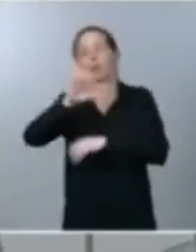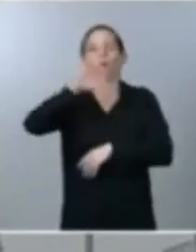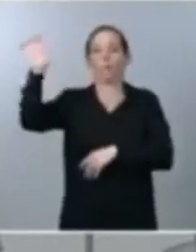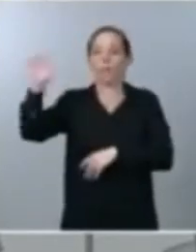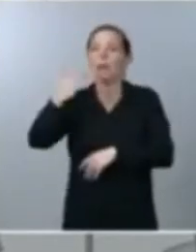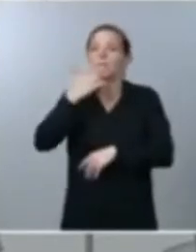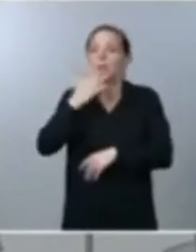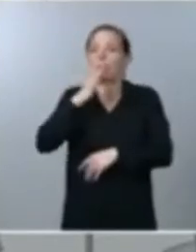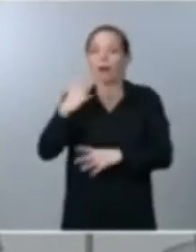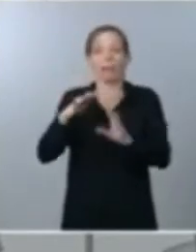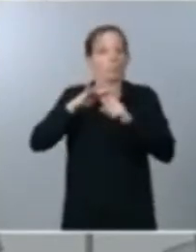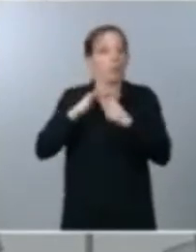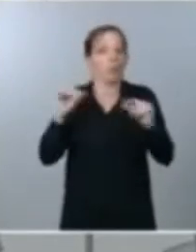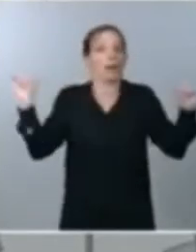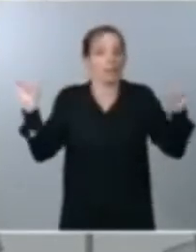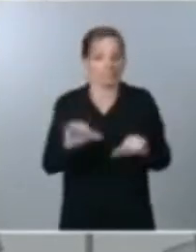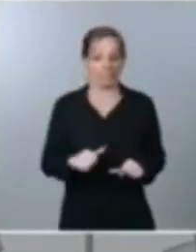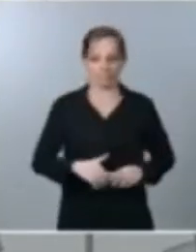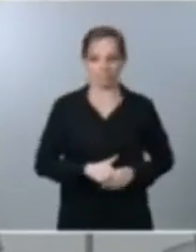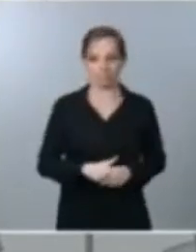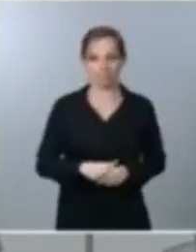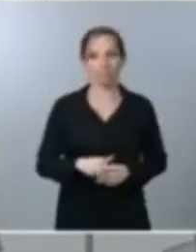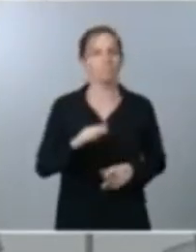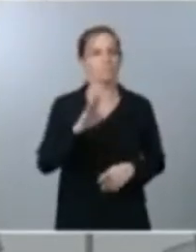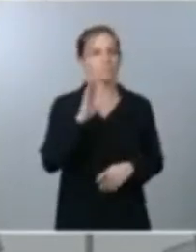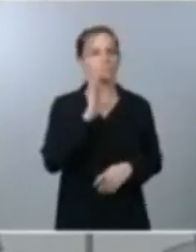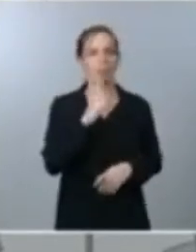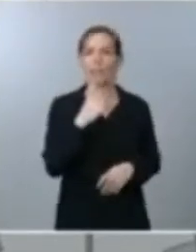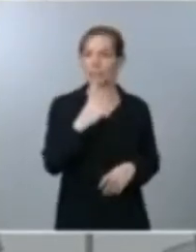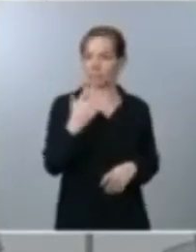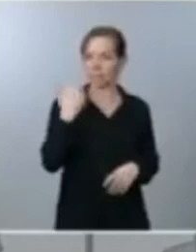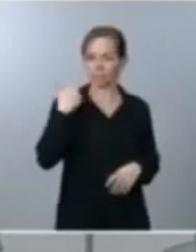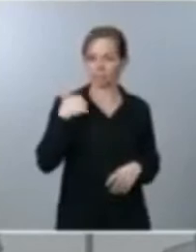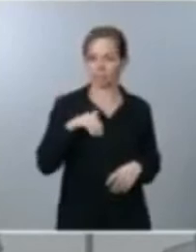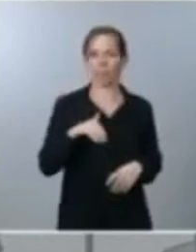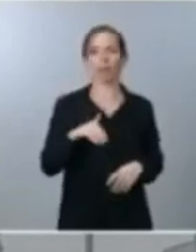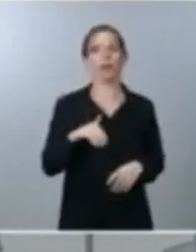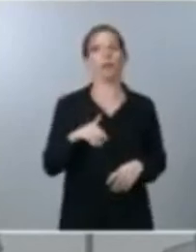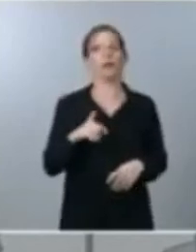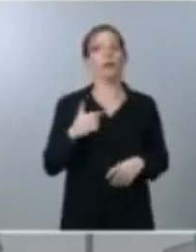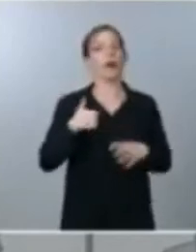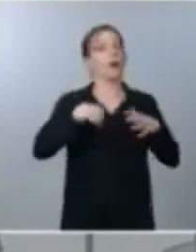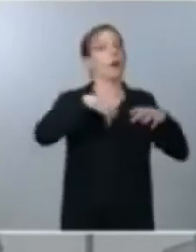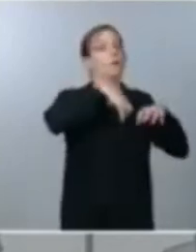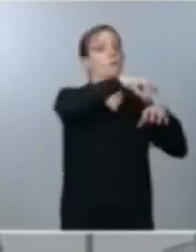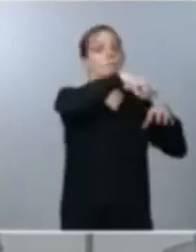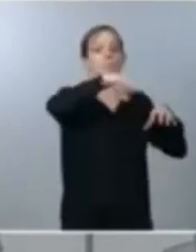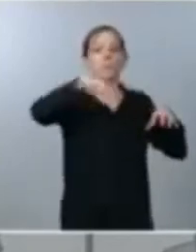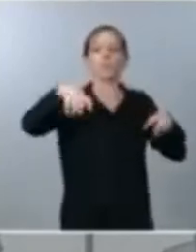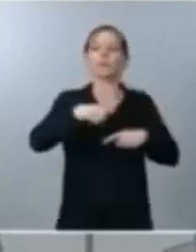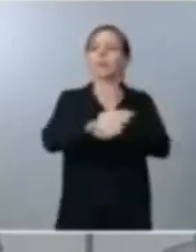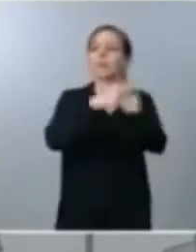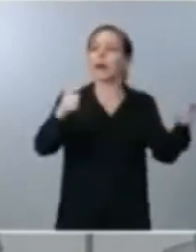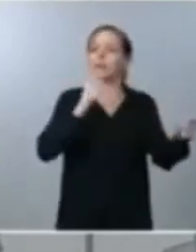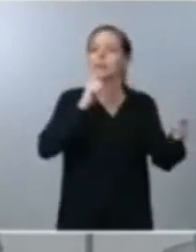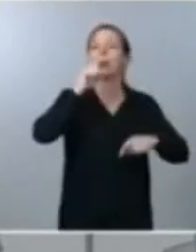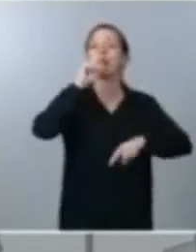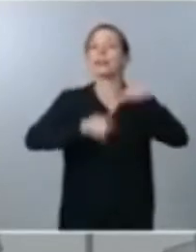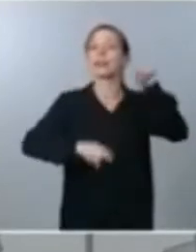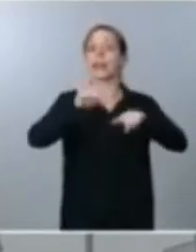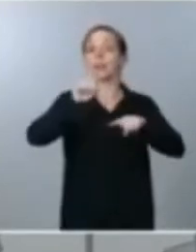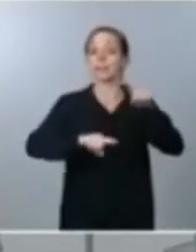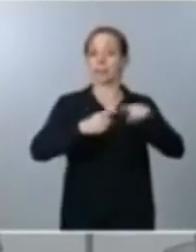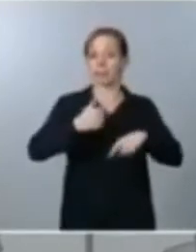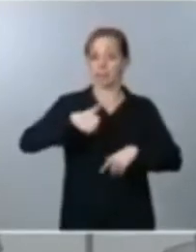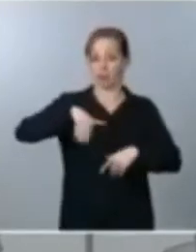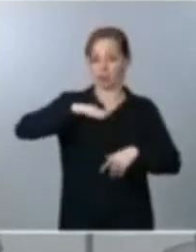viviendo y como les he dicho en mi primera intervención el reparto será en función del porcentaje de población que nosotros representamos dentro de la Unión